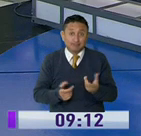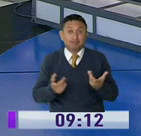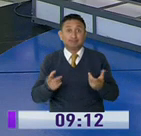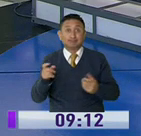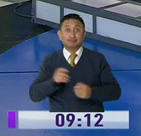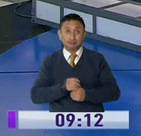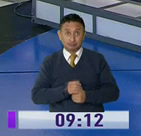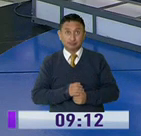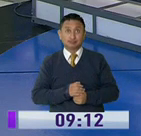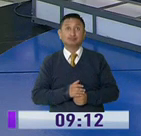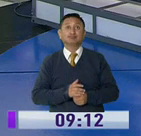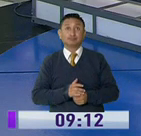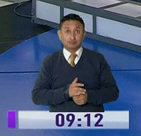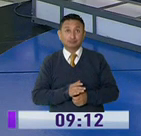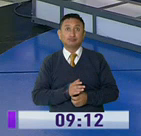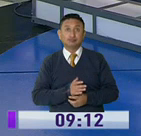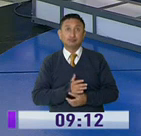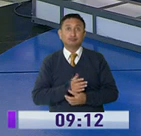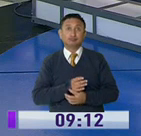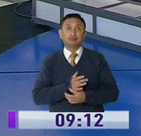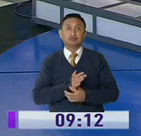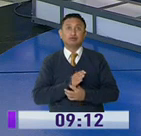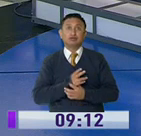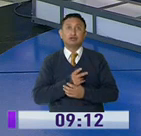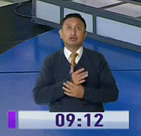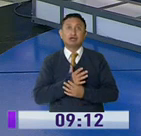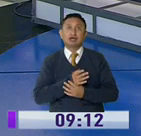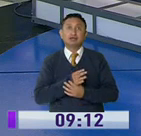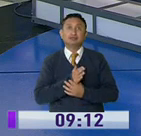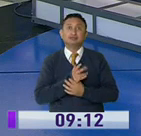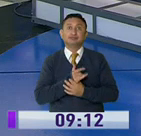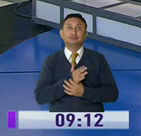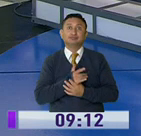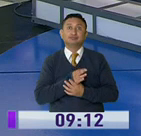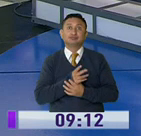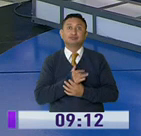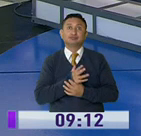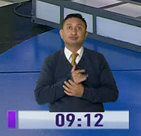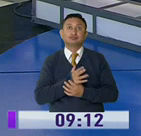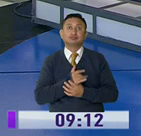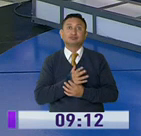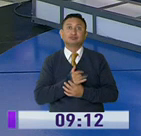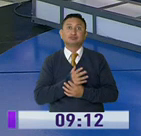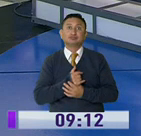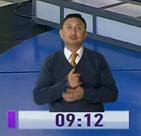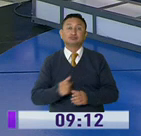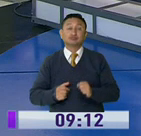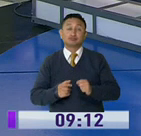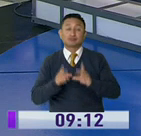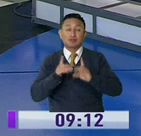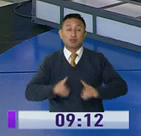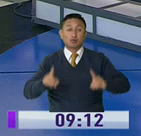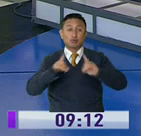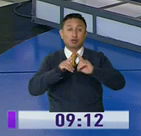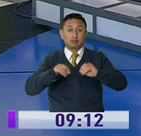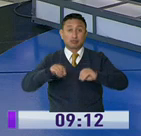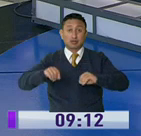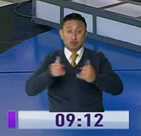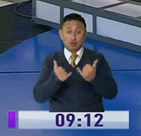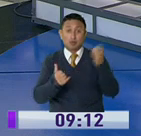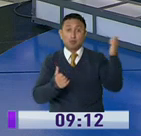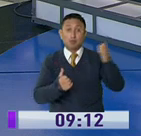pero hay que tratar de hacer con estos formularios, estas opciones que se nos han dado. Recordemos, estamos en una